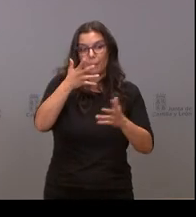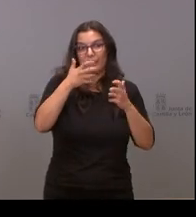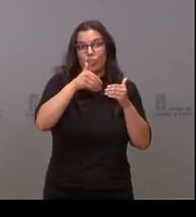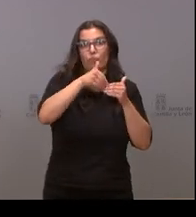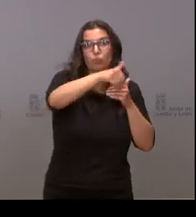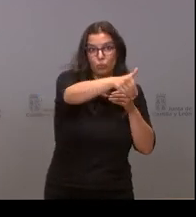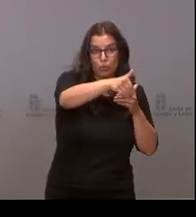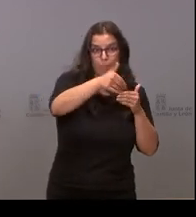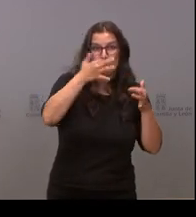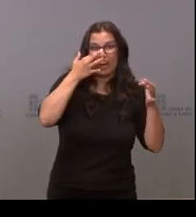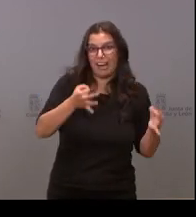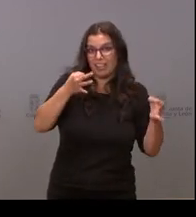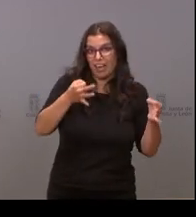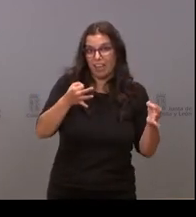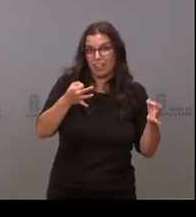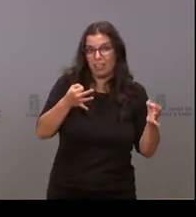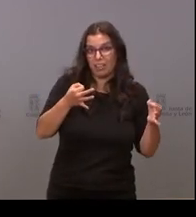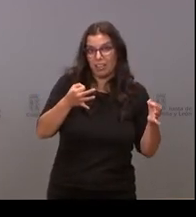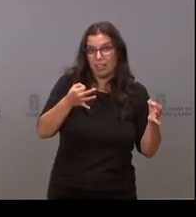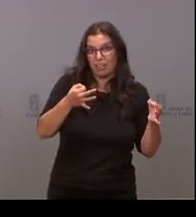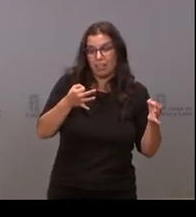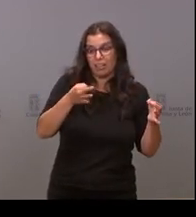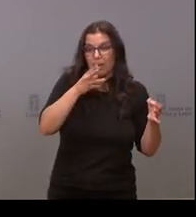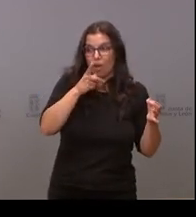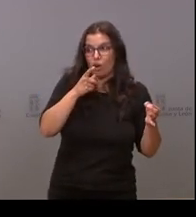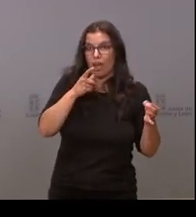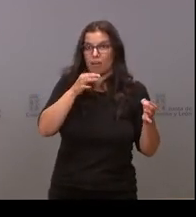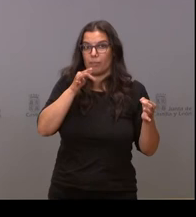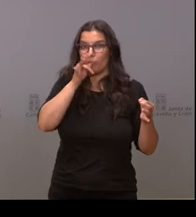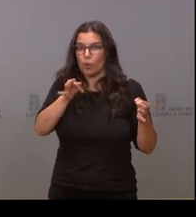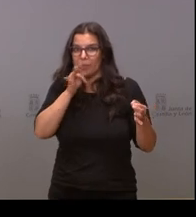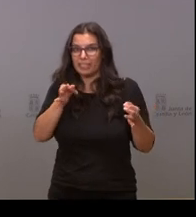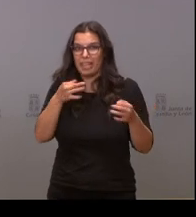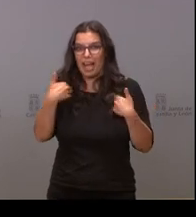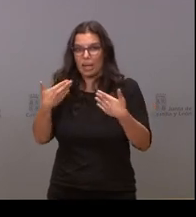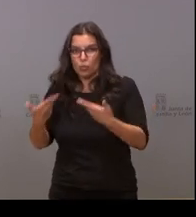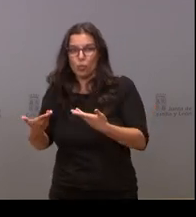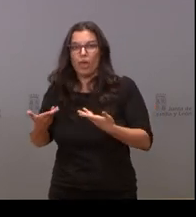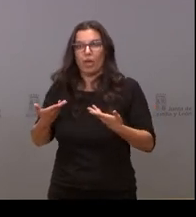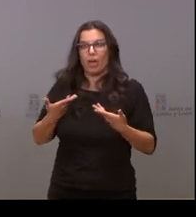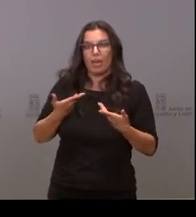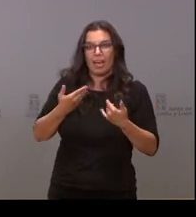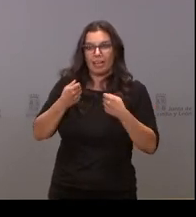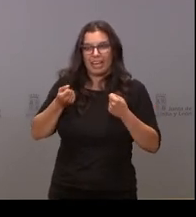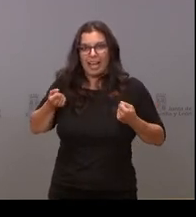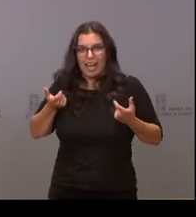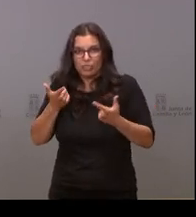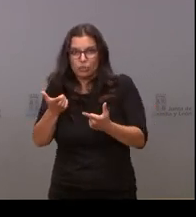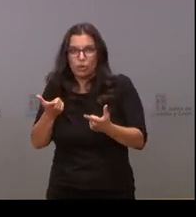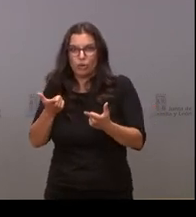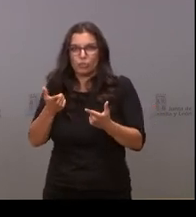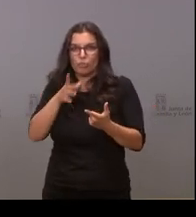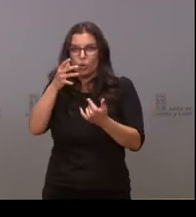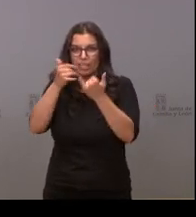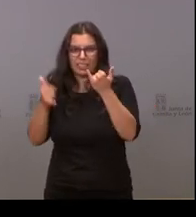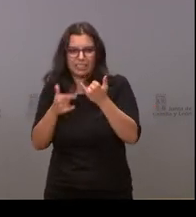cuando hay que pagar todas las ayudas que se están prometiendo todos los gastos derivados de la crisis ¿cómo se cuadran esas cuentas?